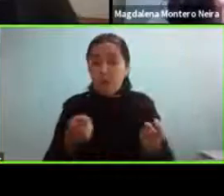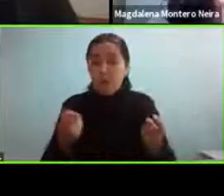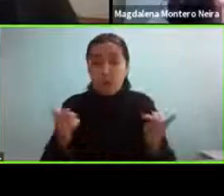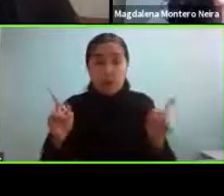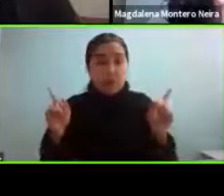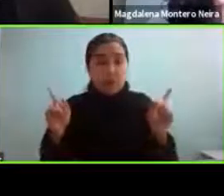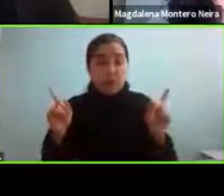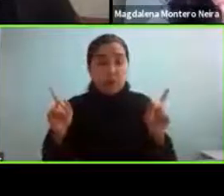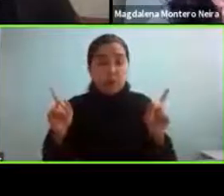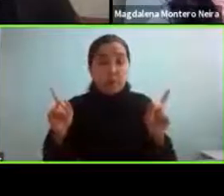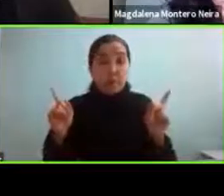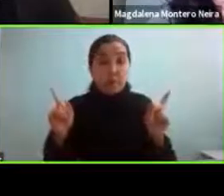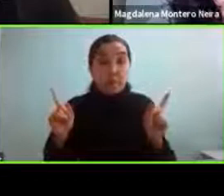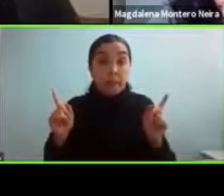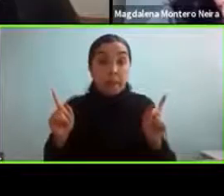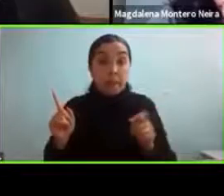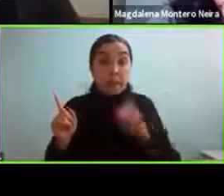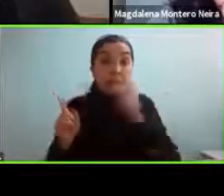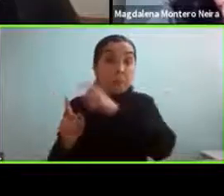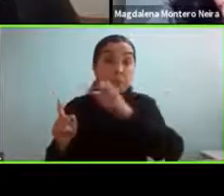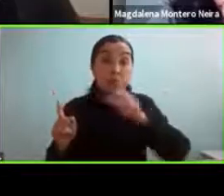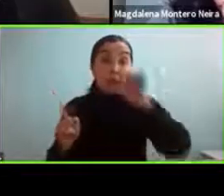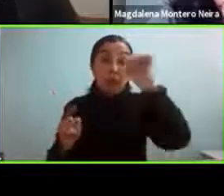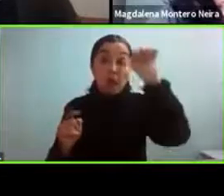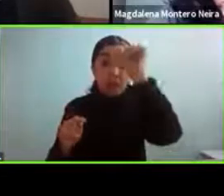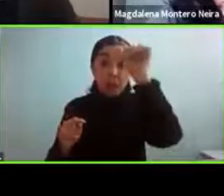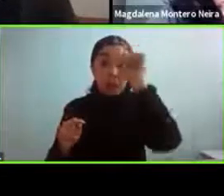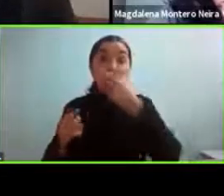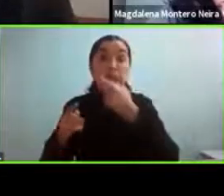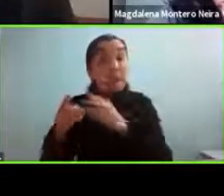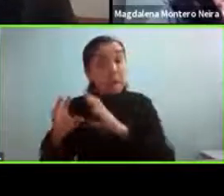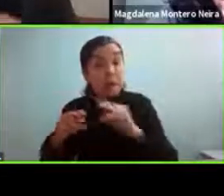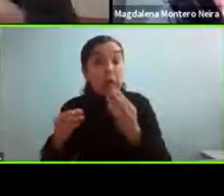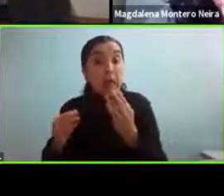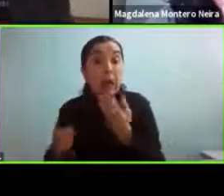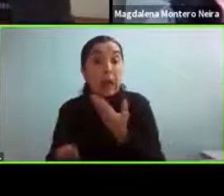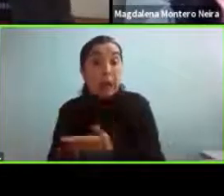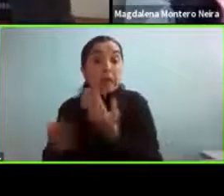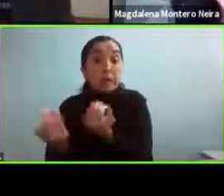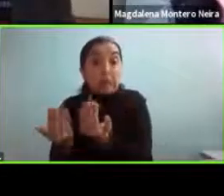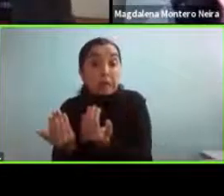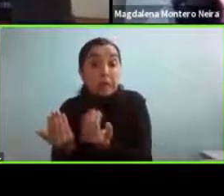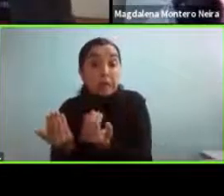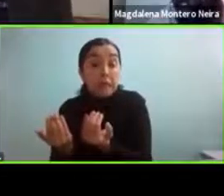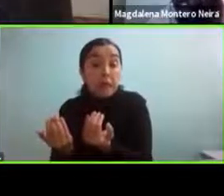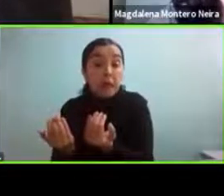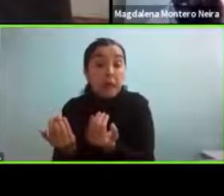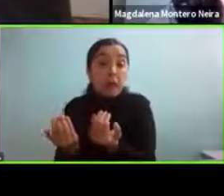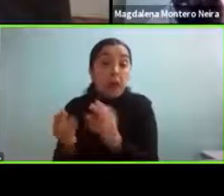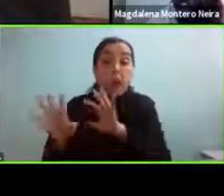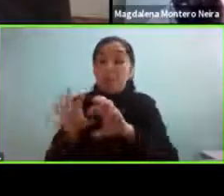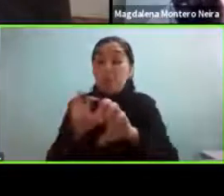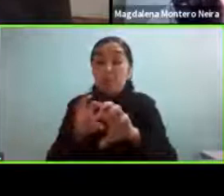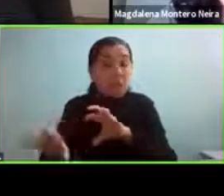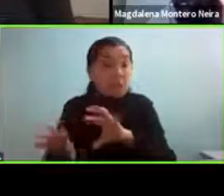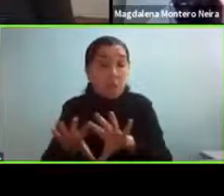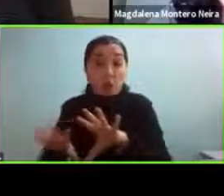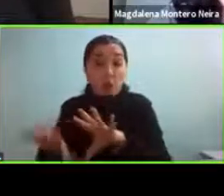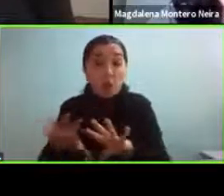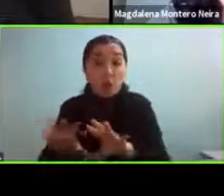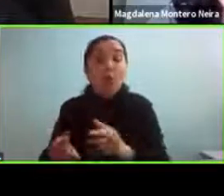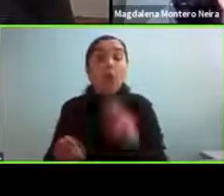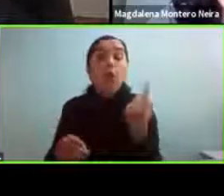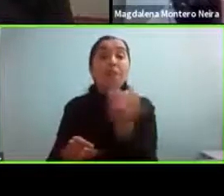las personas no autistas hablan de un montón de otras necesidades que tienen en relación a cosas que tienen que ver con su